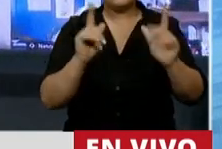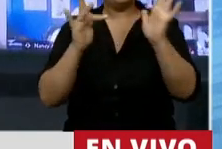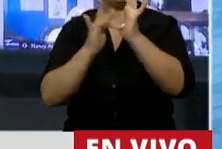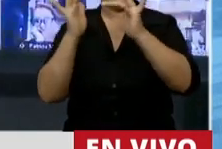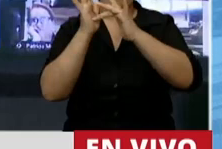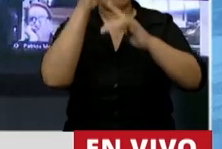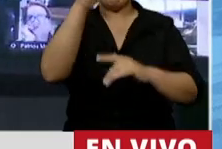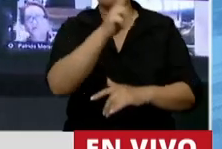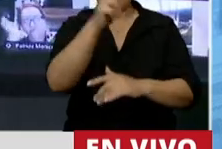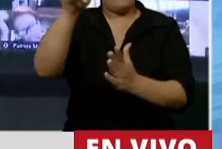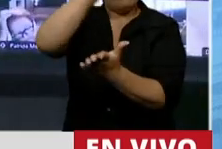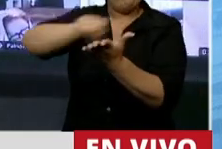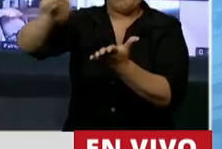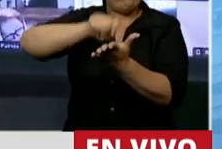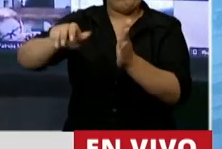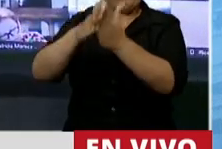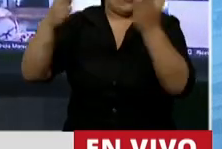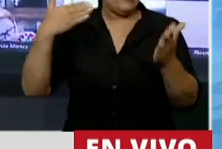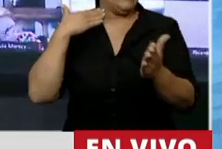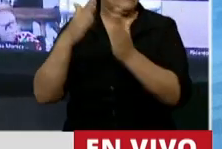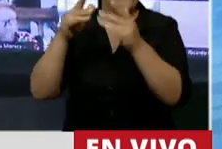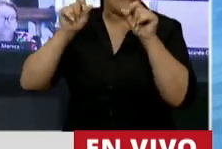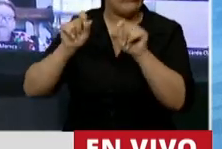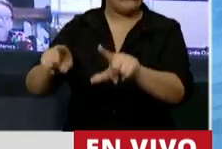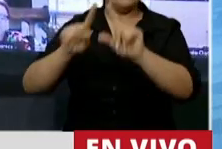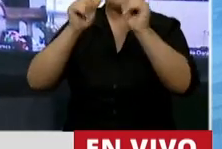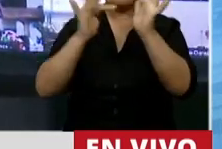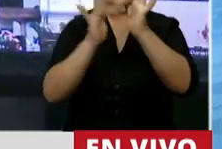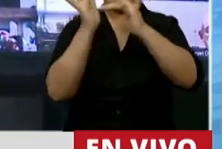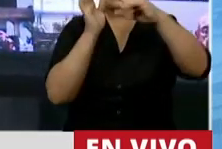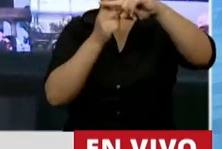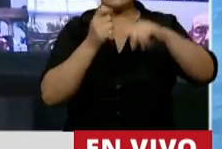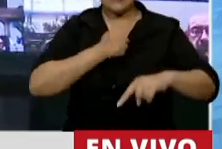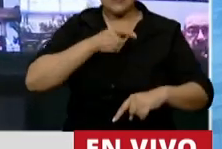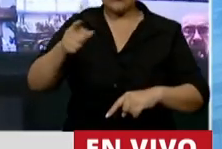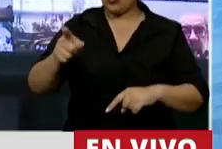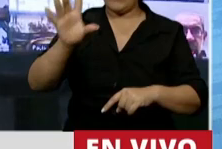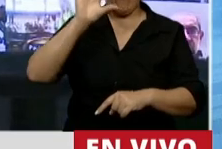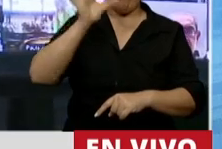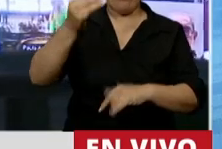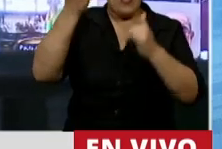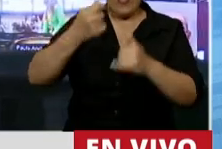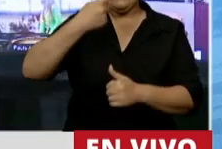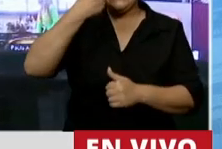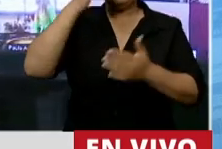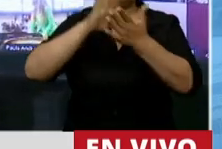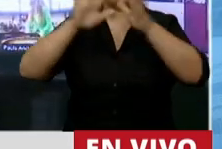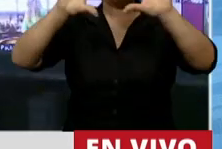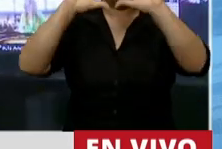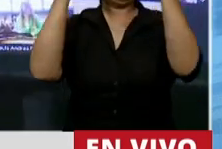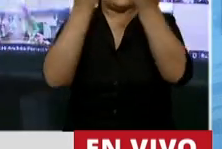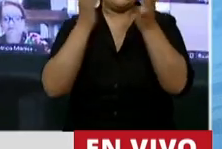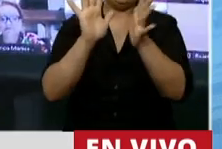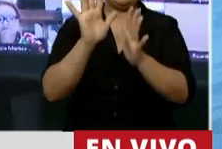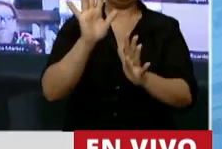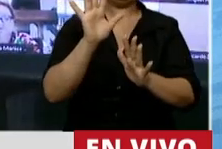papales. También la Iglesia católica ha demostrado un interés tremendo en materia ambiental desde hace medio